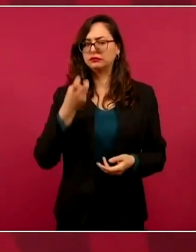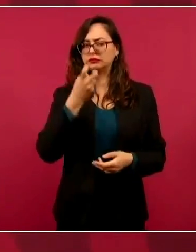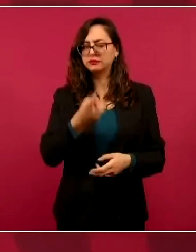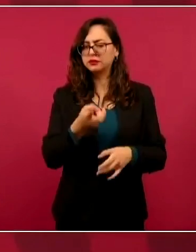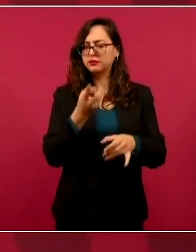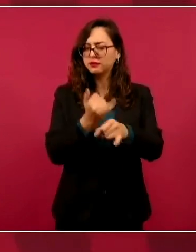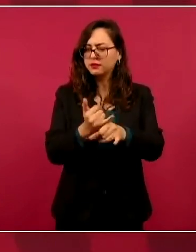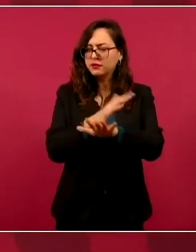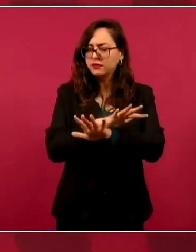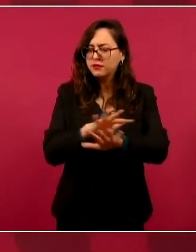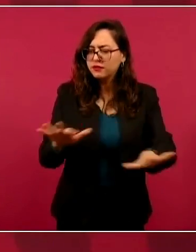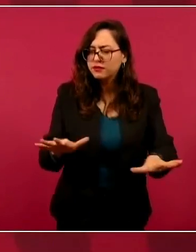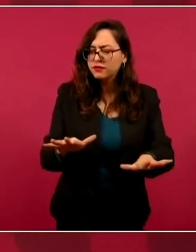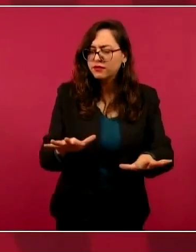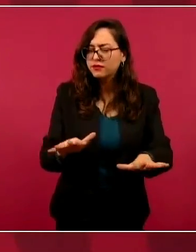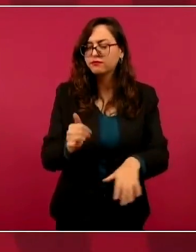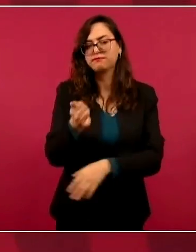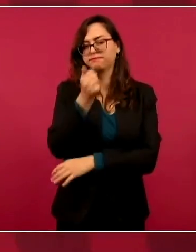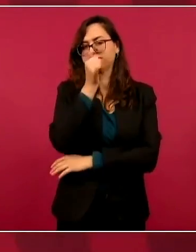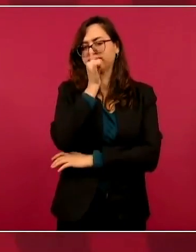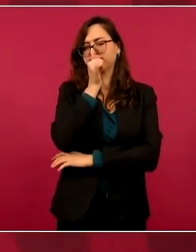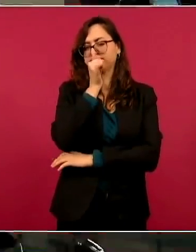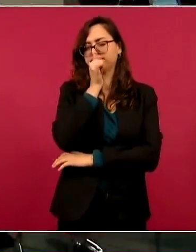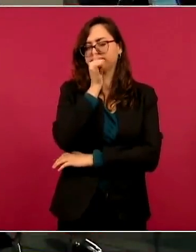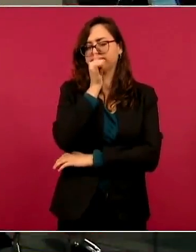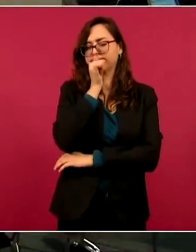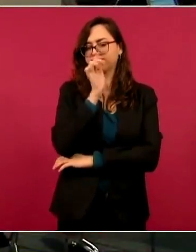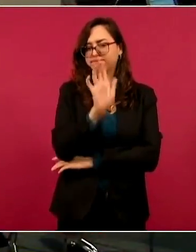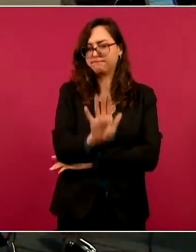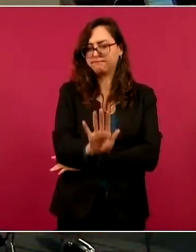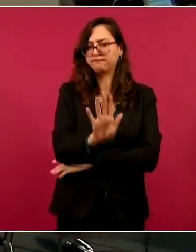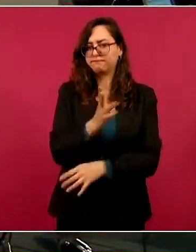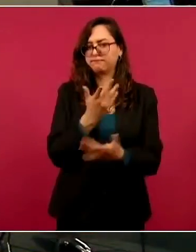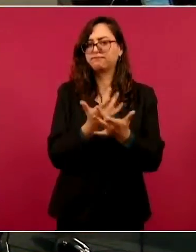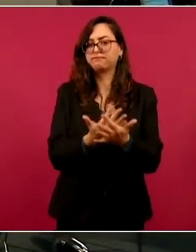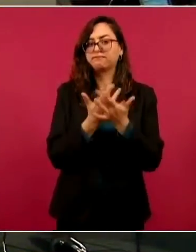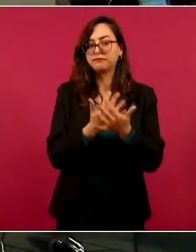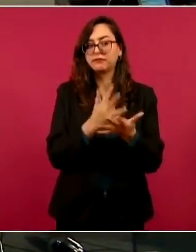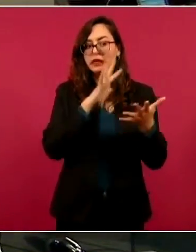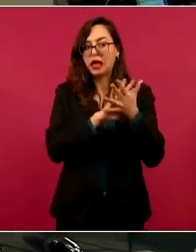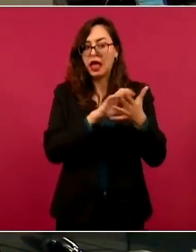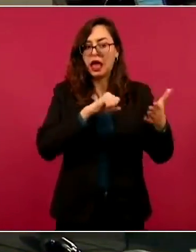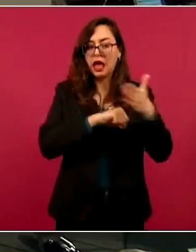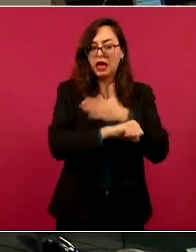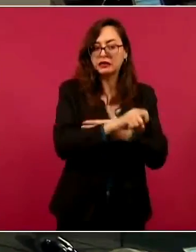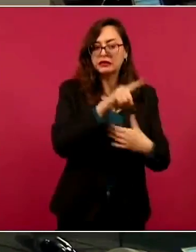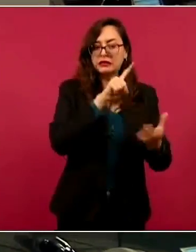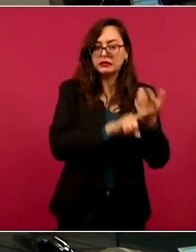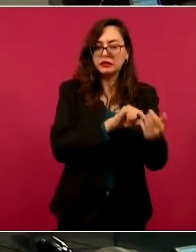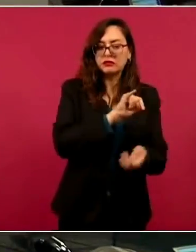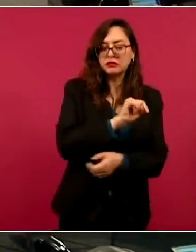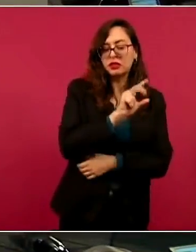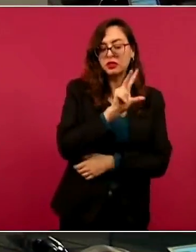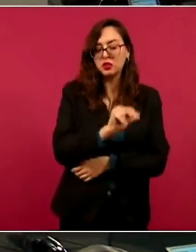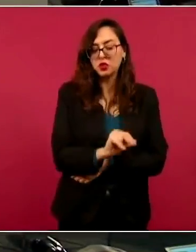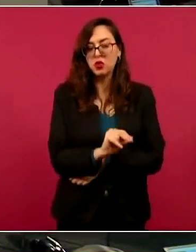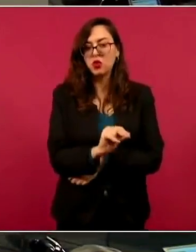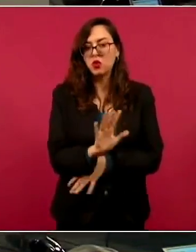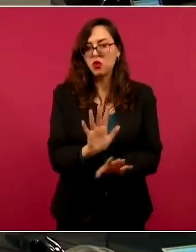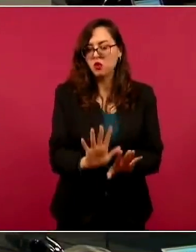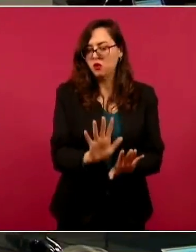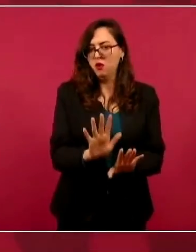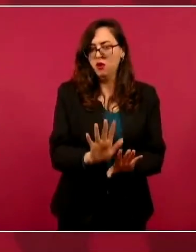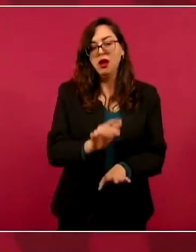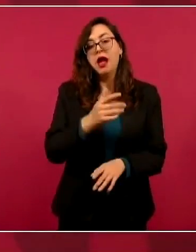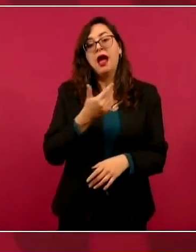sigue detenido o no. Esto se dio a conocer ayer